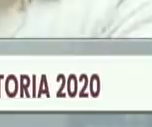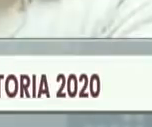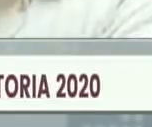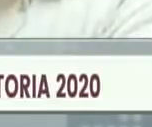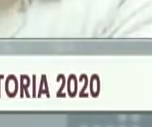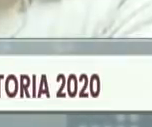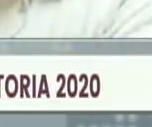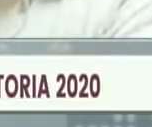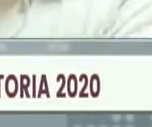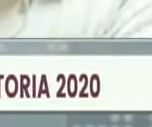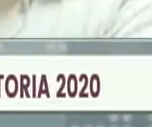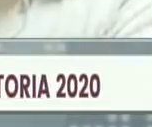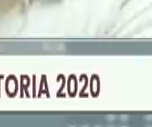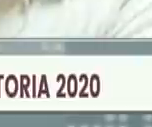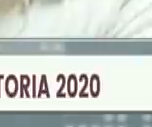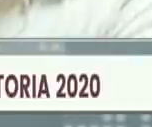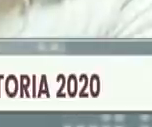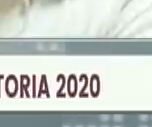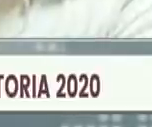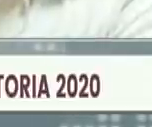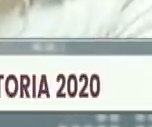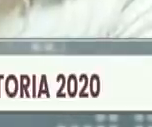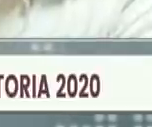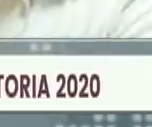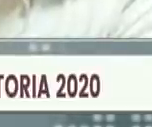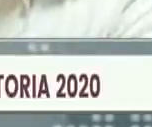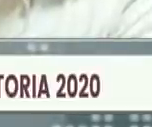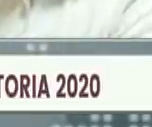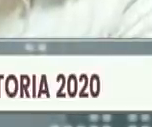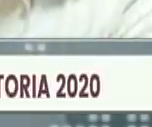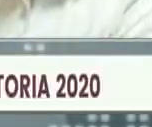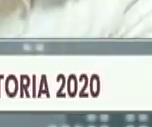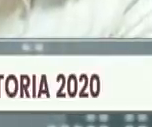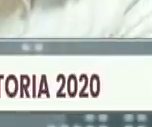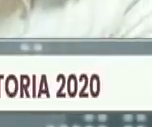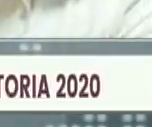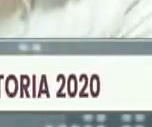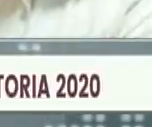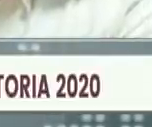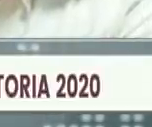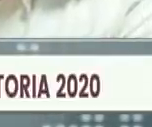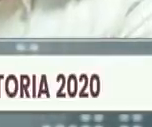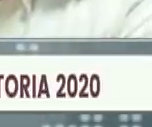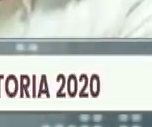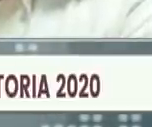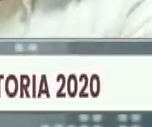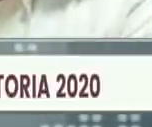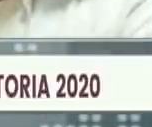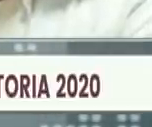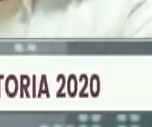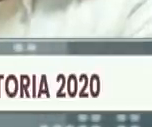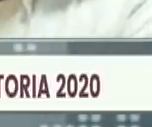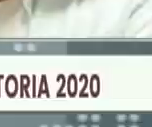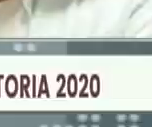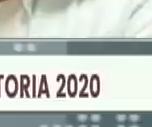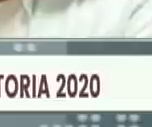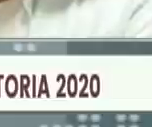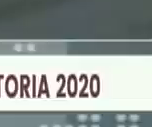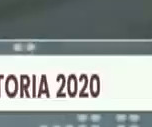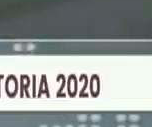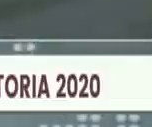en historia, antropólogo y filósofo, ha ejercido funciones docentes y gerenciales en seis universidades y dos fundaciones nacionales,